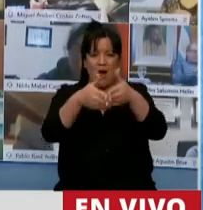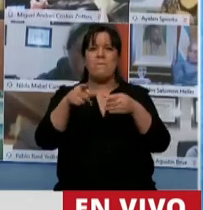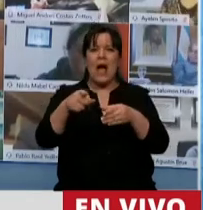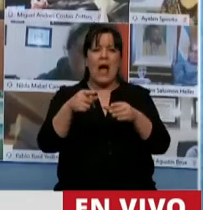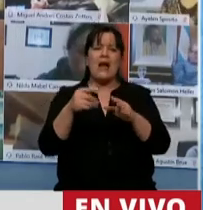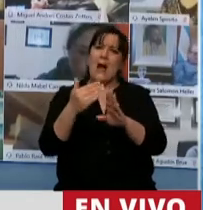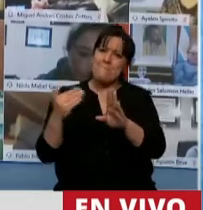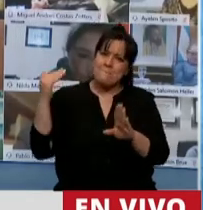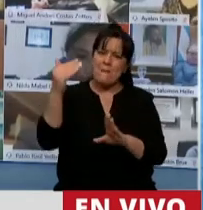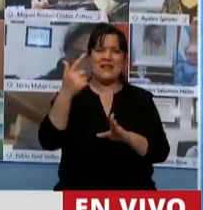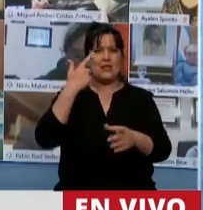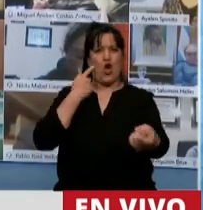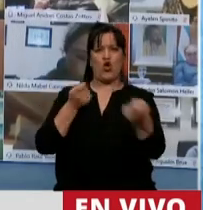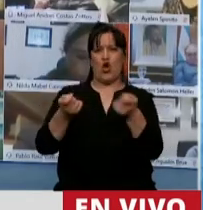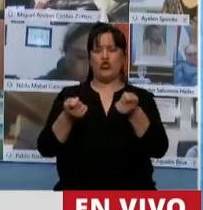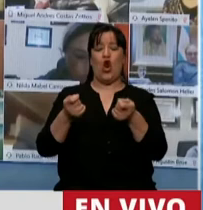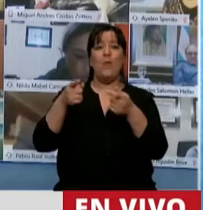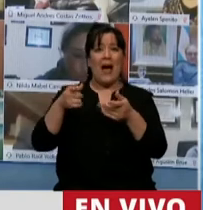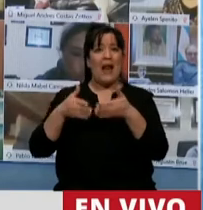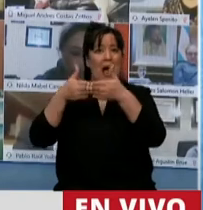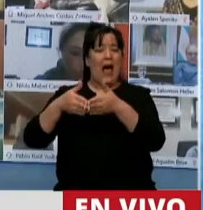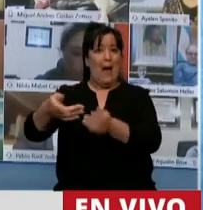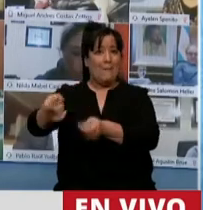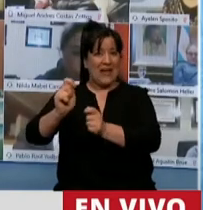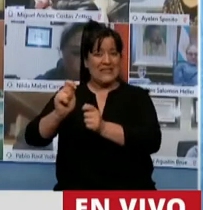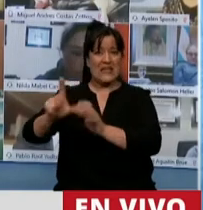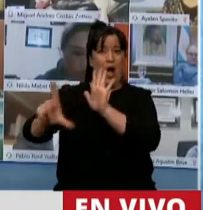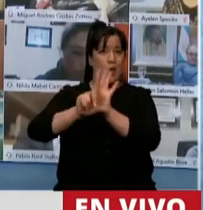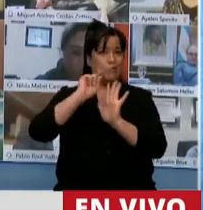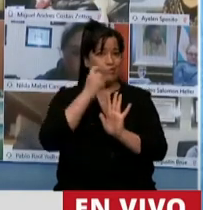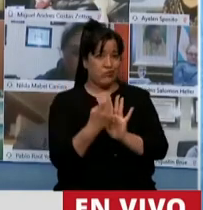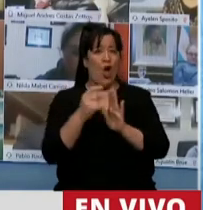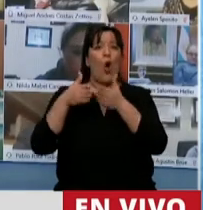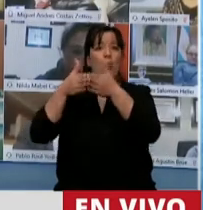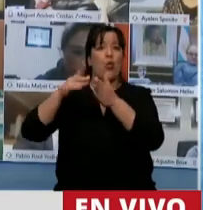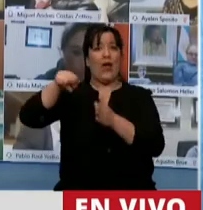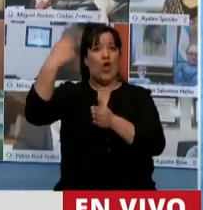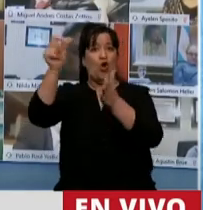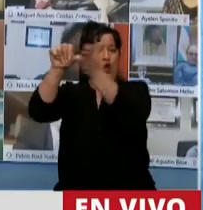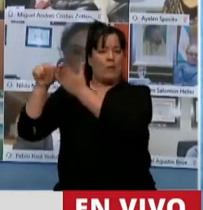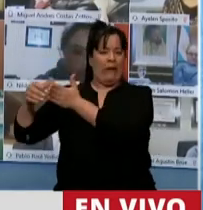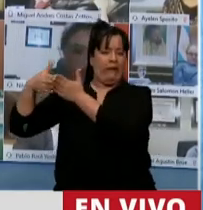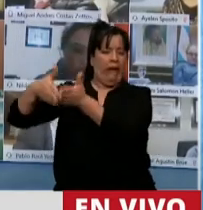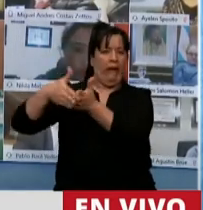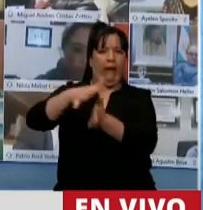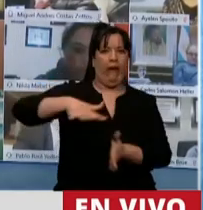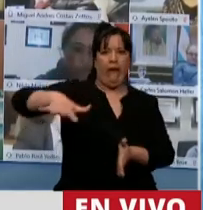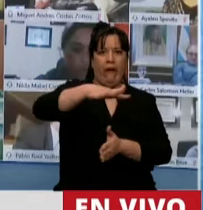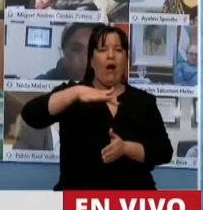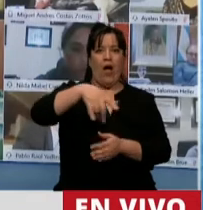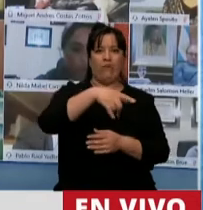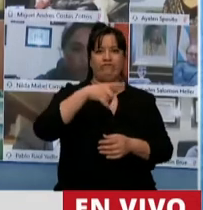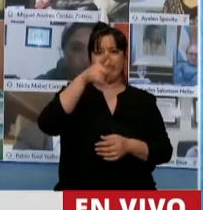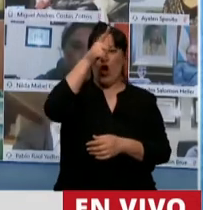control de las actividades de pesca ilegal por parte de buques extranjeros en la zona económica exclusiva.